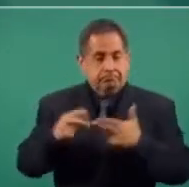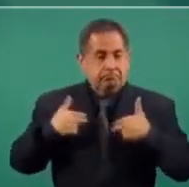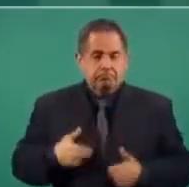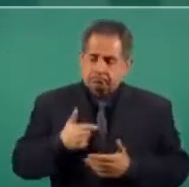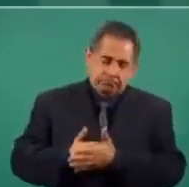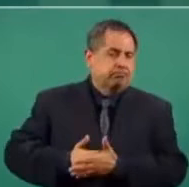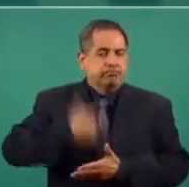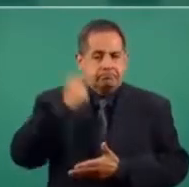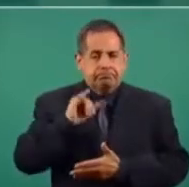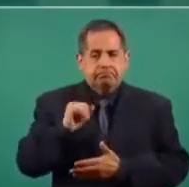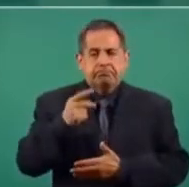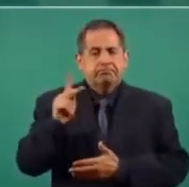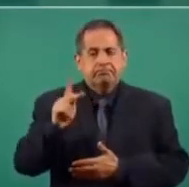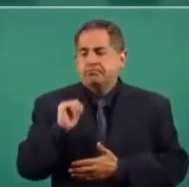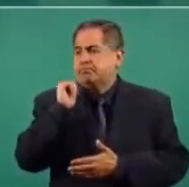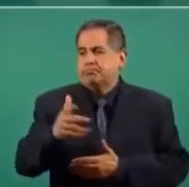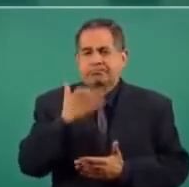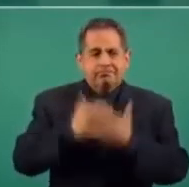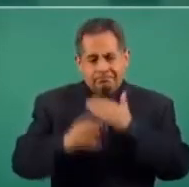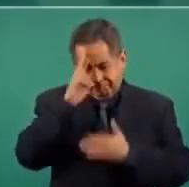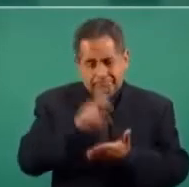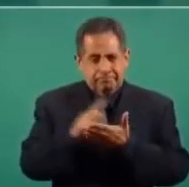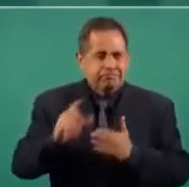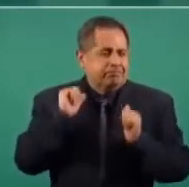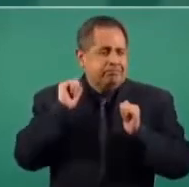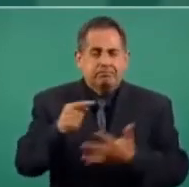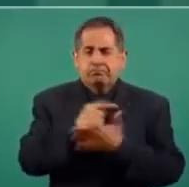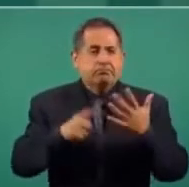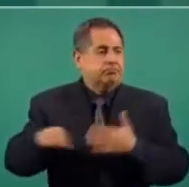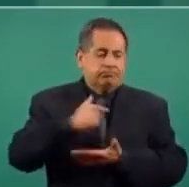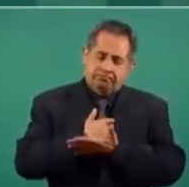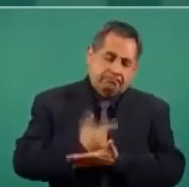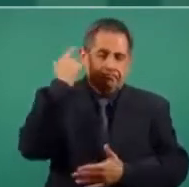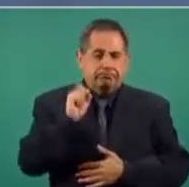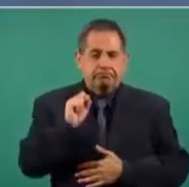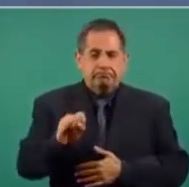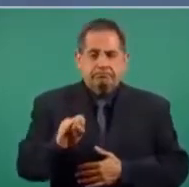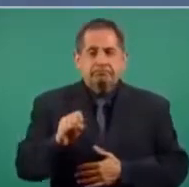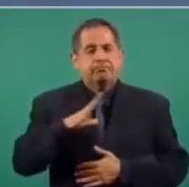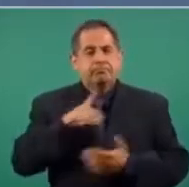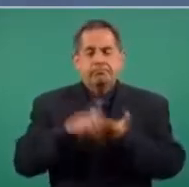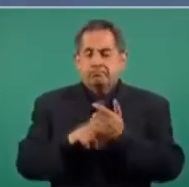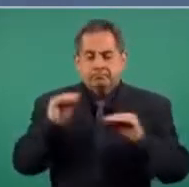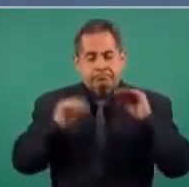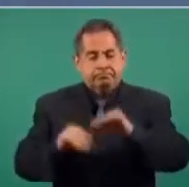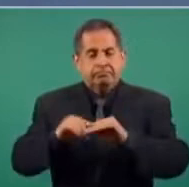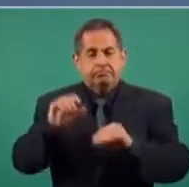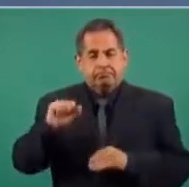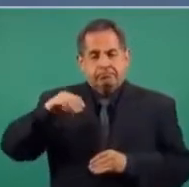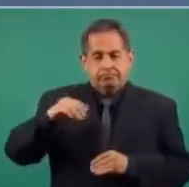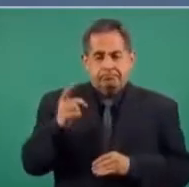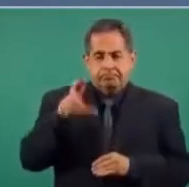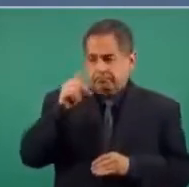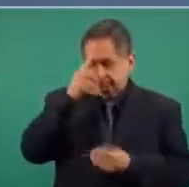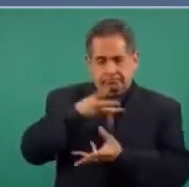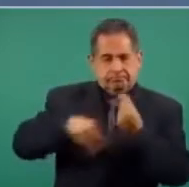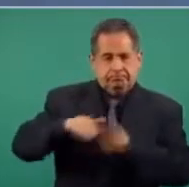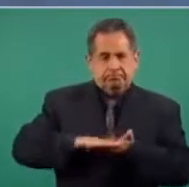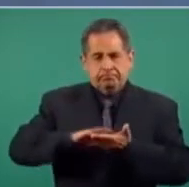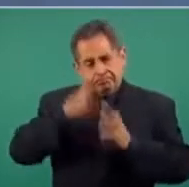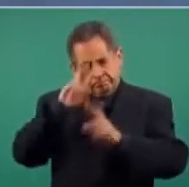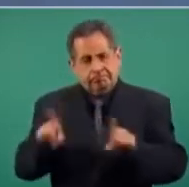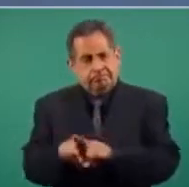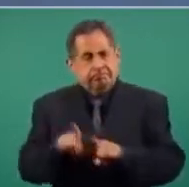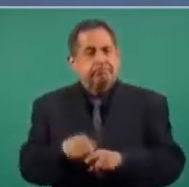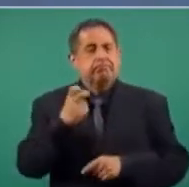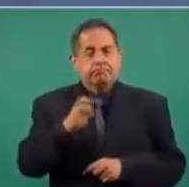es grave, sí, cualquier violación a tus derechos a cualquiera de ustedes es grave, sí. Ahí está la interposición del amparo para resarcir esta violación también.